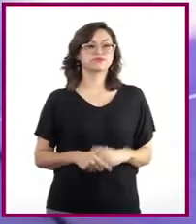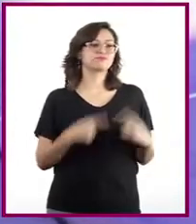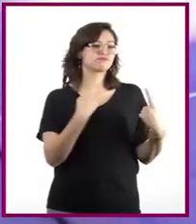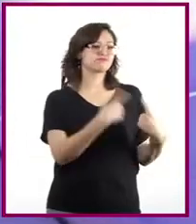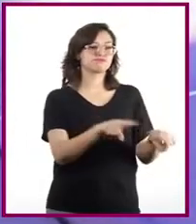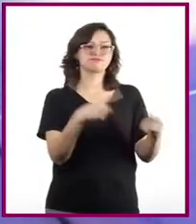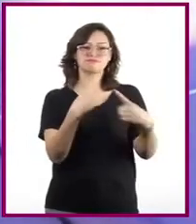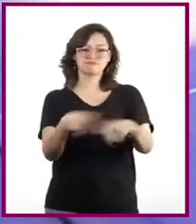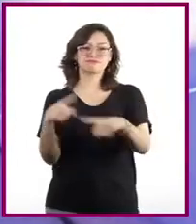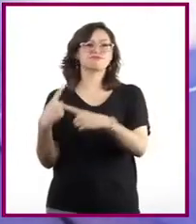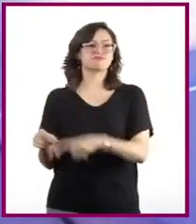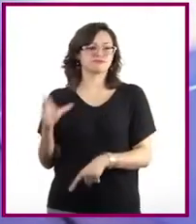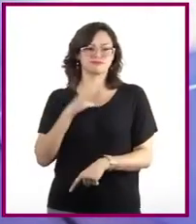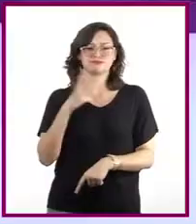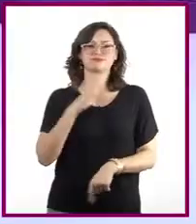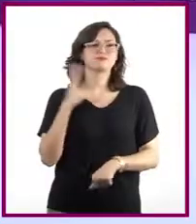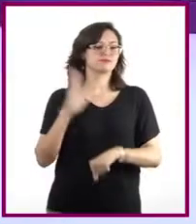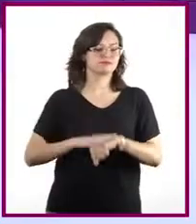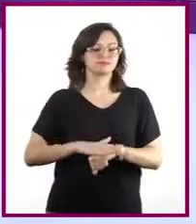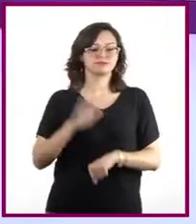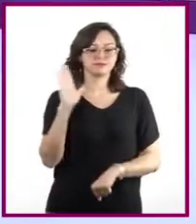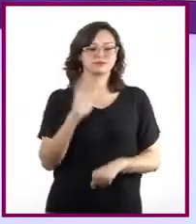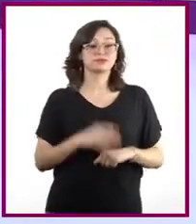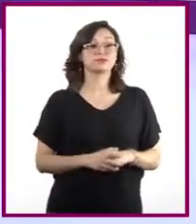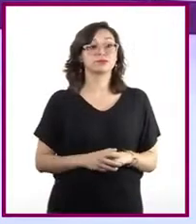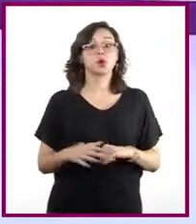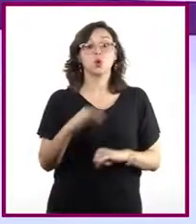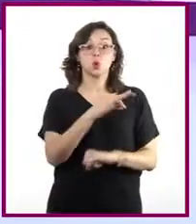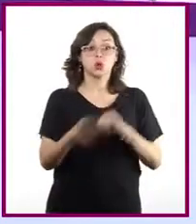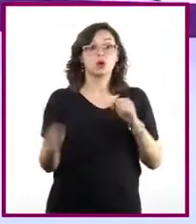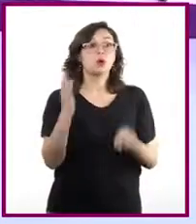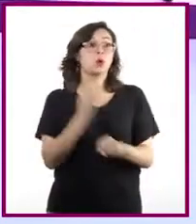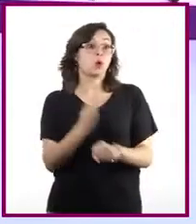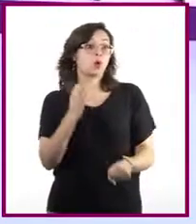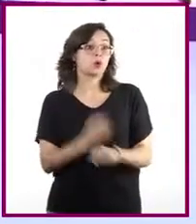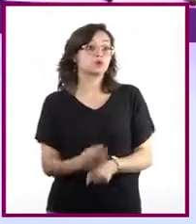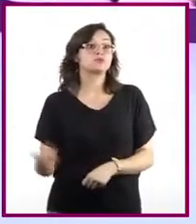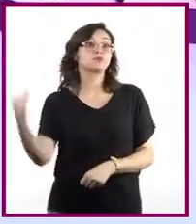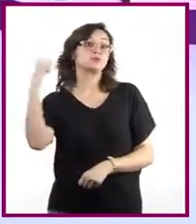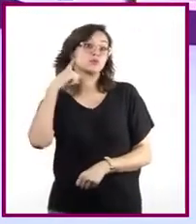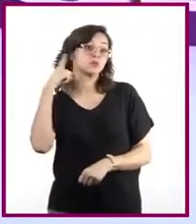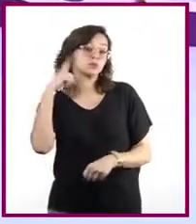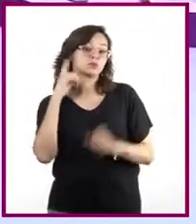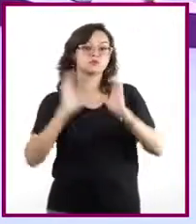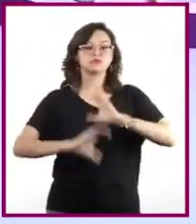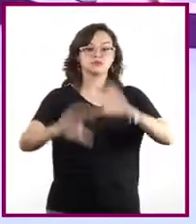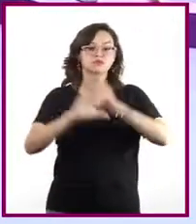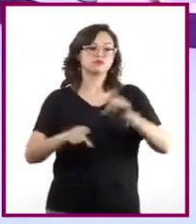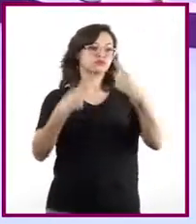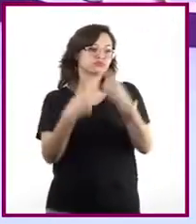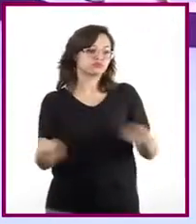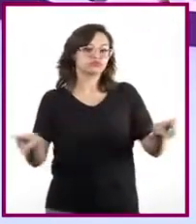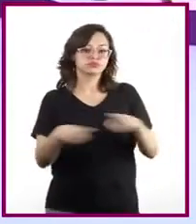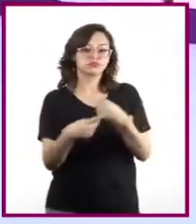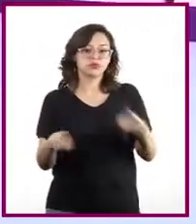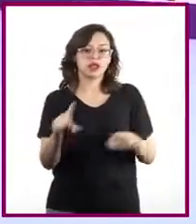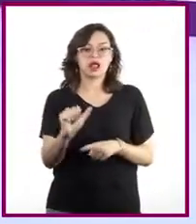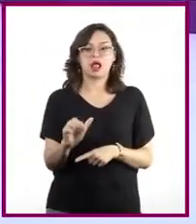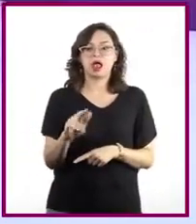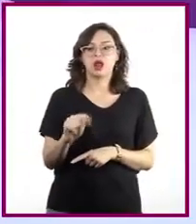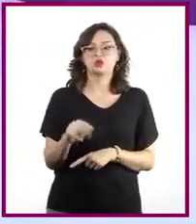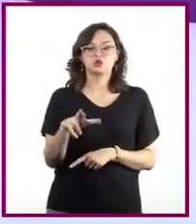muchos otros más. Por último, vamos a escuchar una gran obra de Arturo Márquez. Se llama